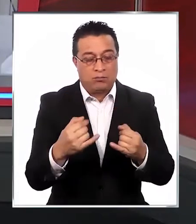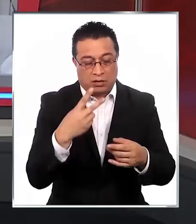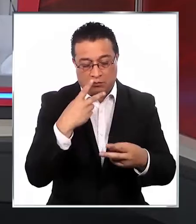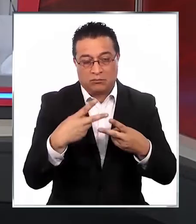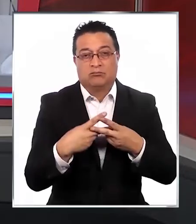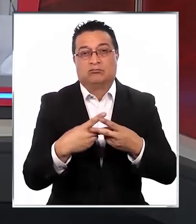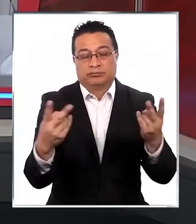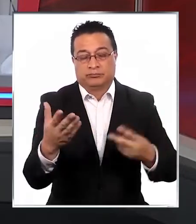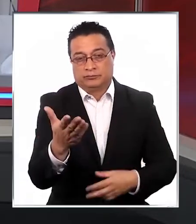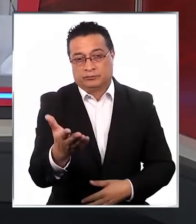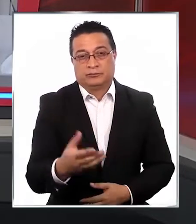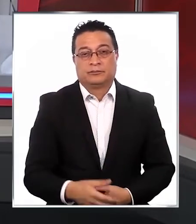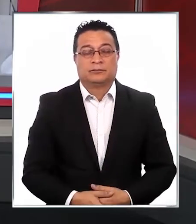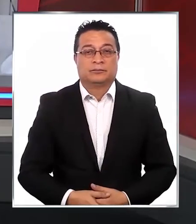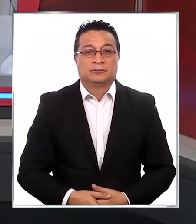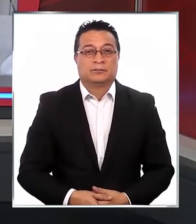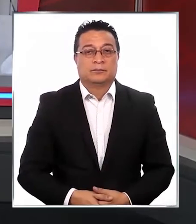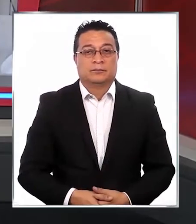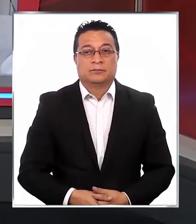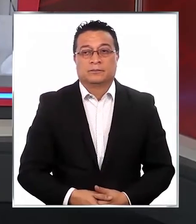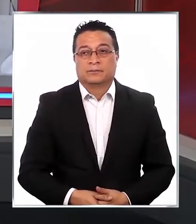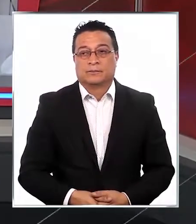preparado junto a Francisco Arriagada.